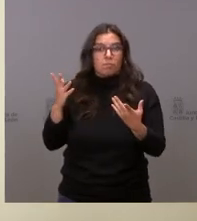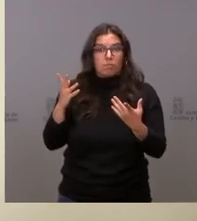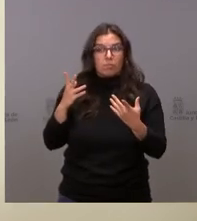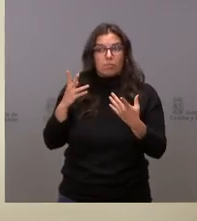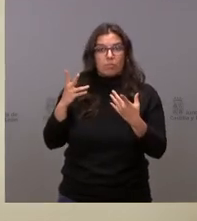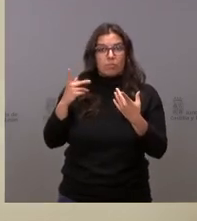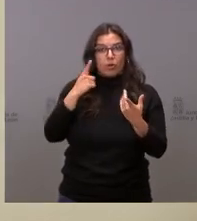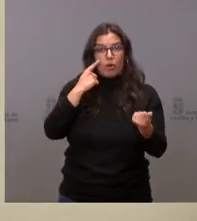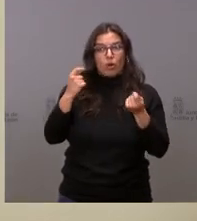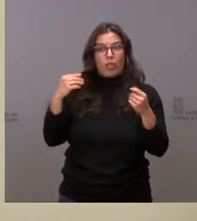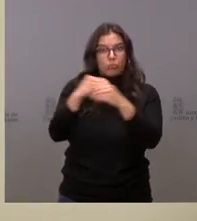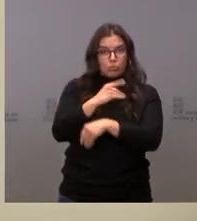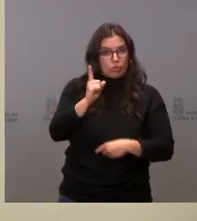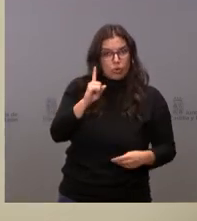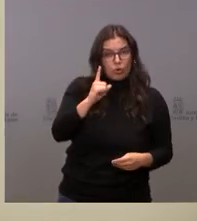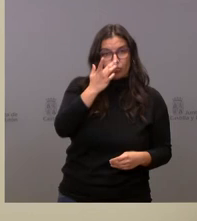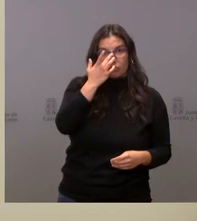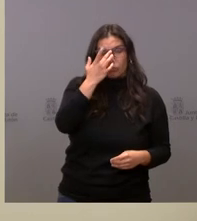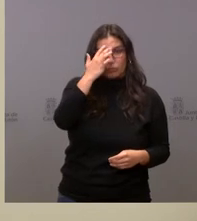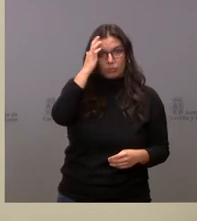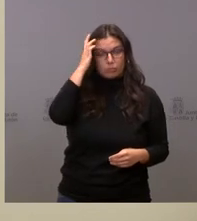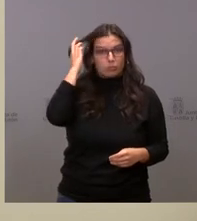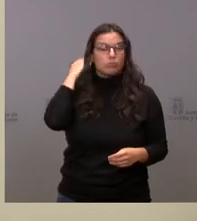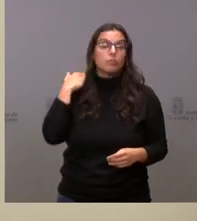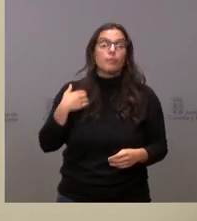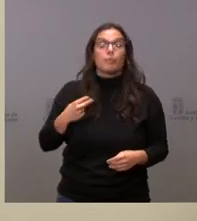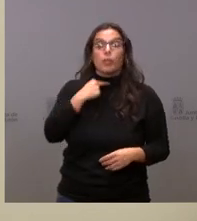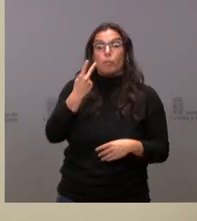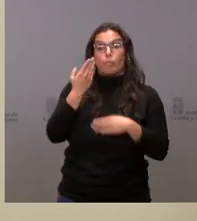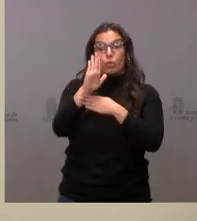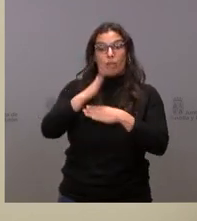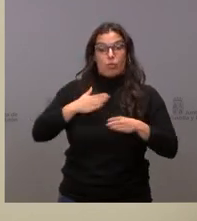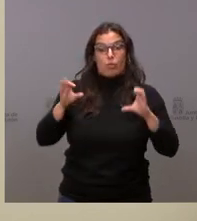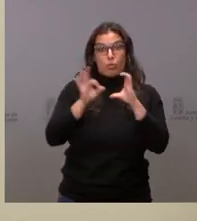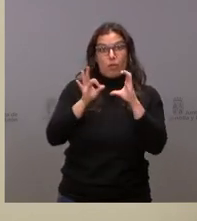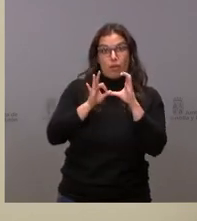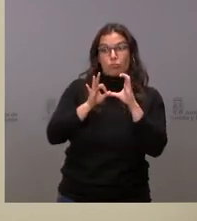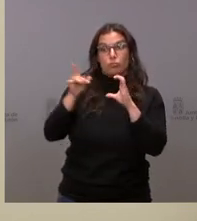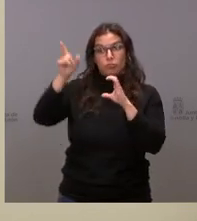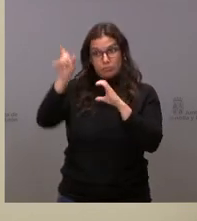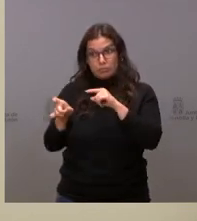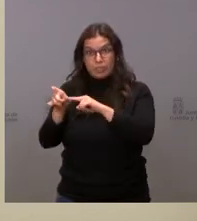coordinación a este respecto tanto nuestro portavoz como nosotros mismos